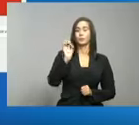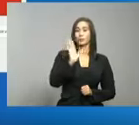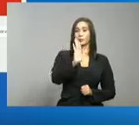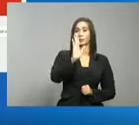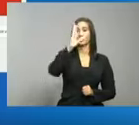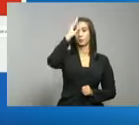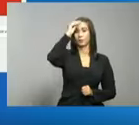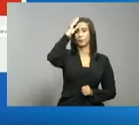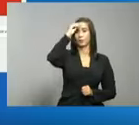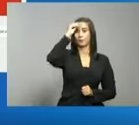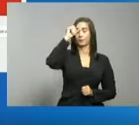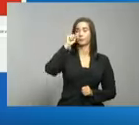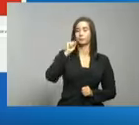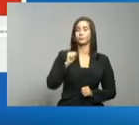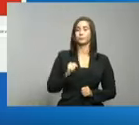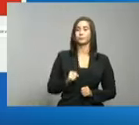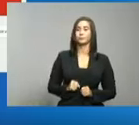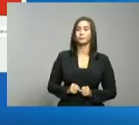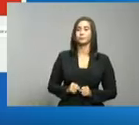masculino.